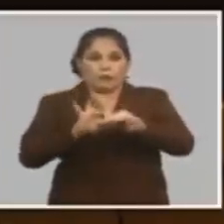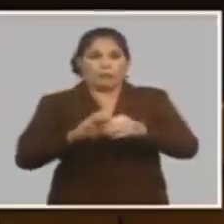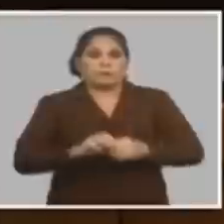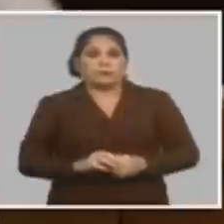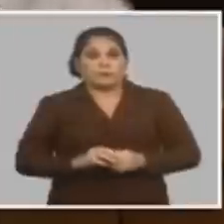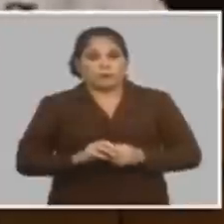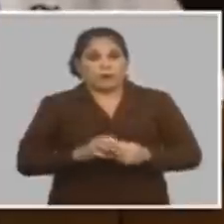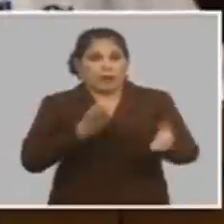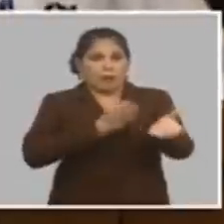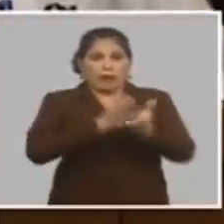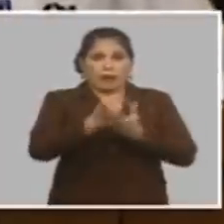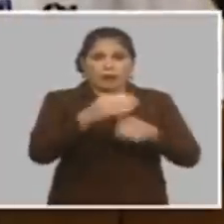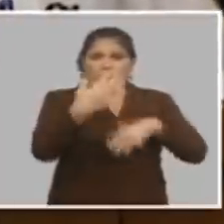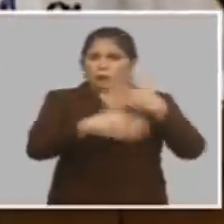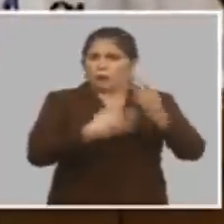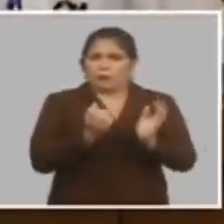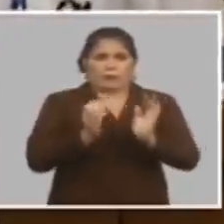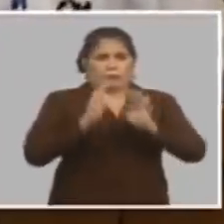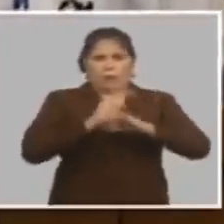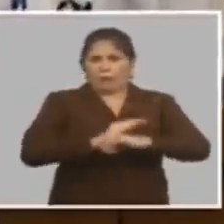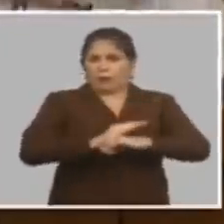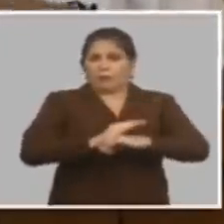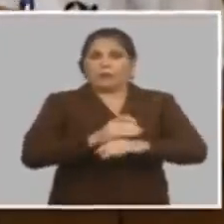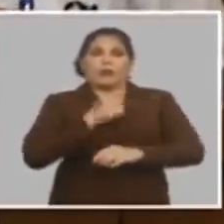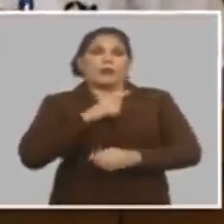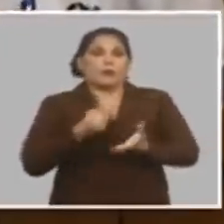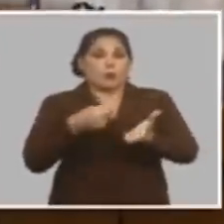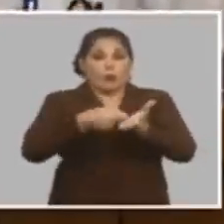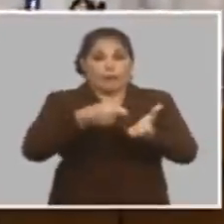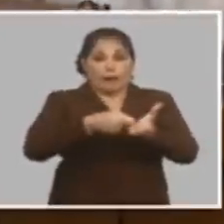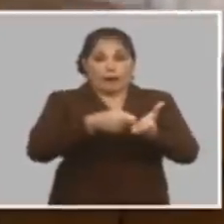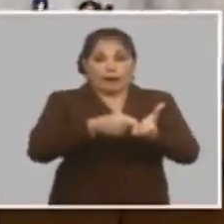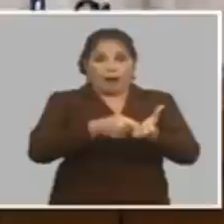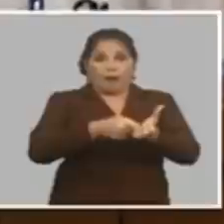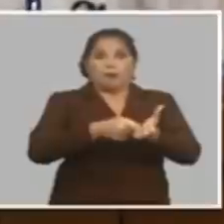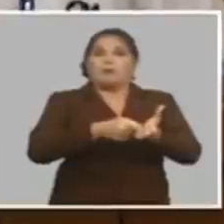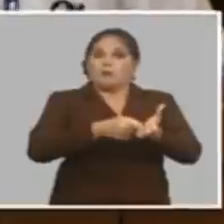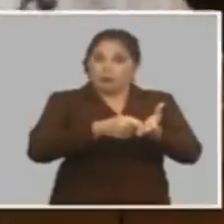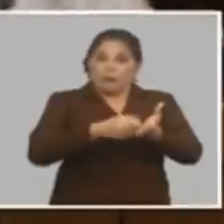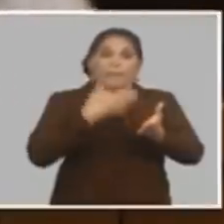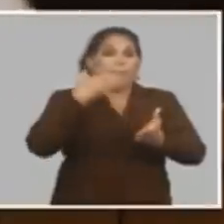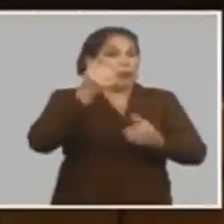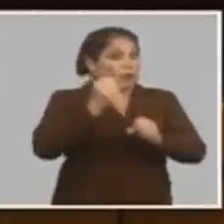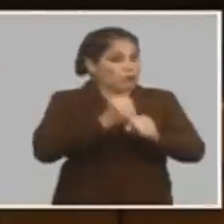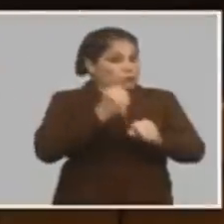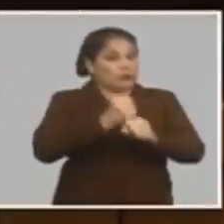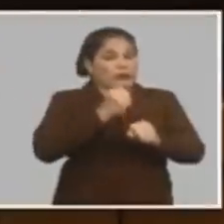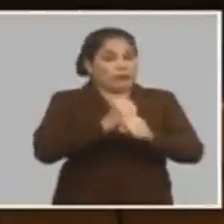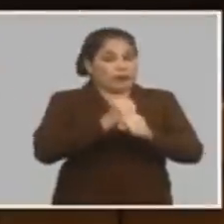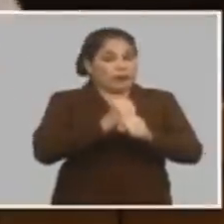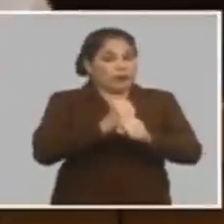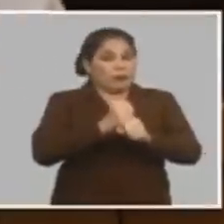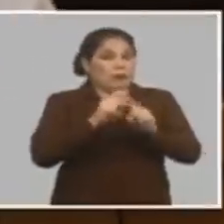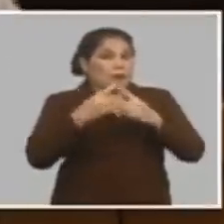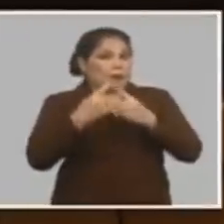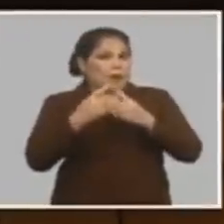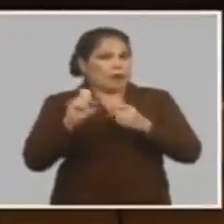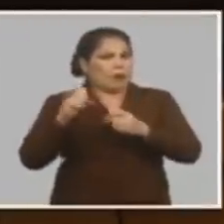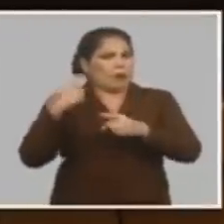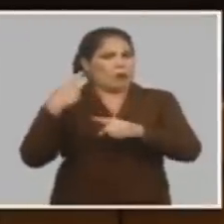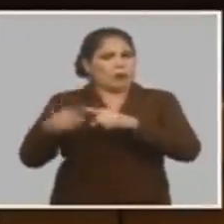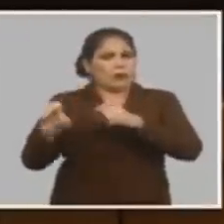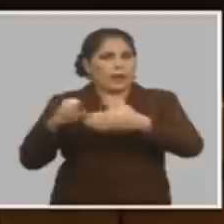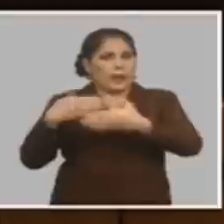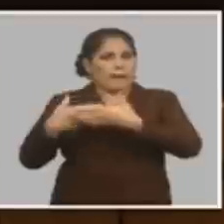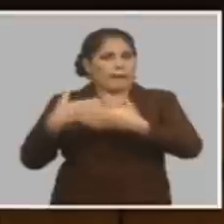los directos no tienen problema usted le va a pagar más y se supone que van a ser más productivos pero compañeros hay